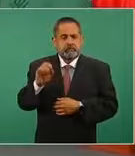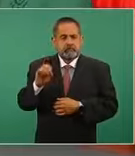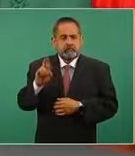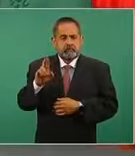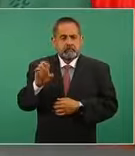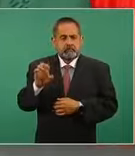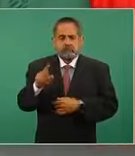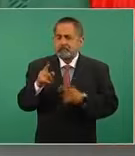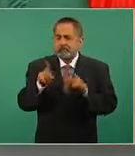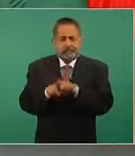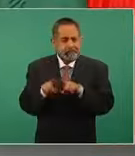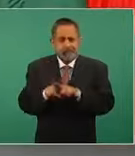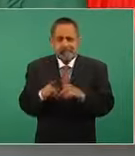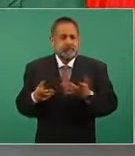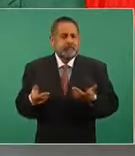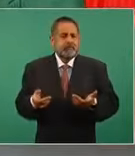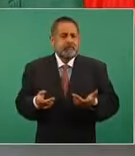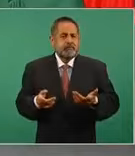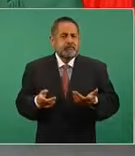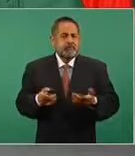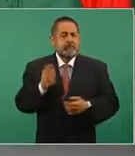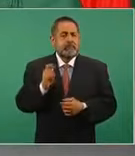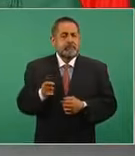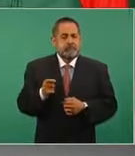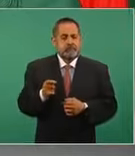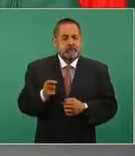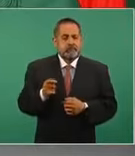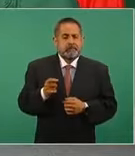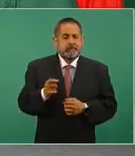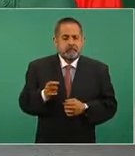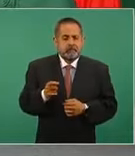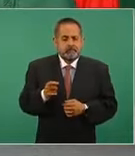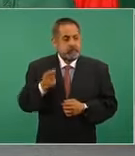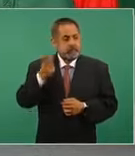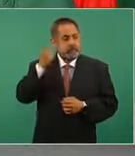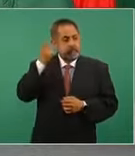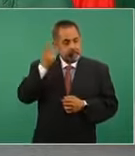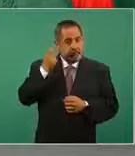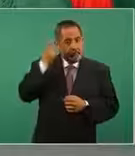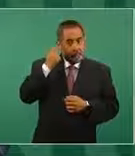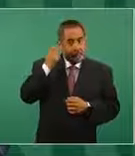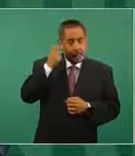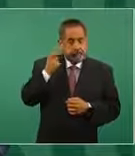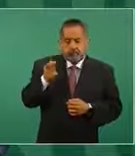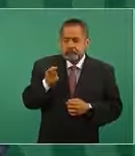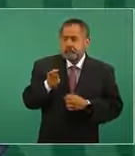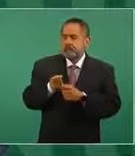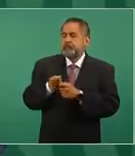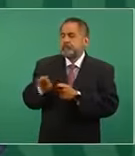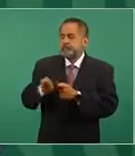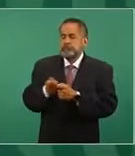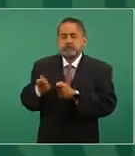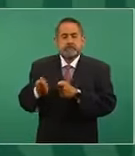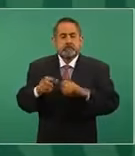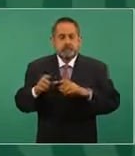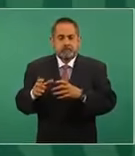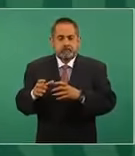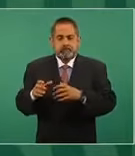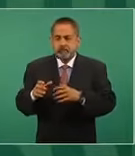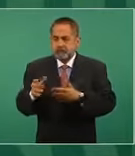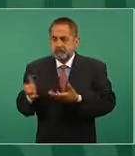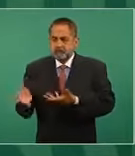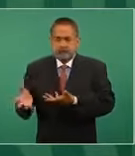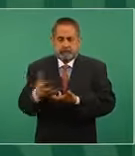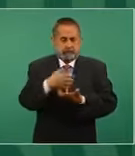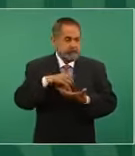pensiones de los trabajadores a las administradoras privadas, sino que el